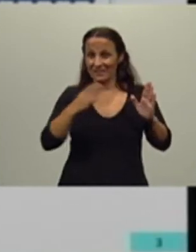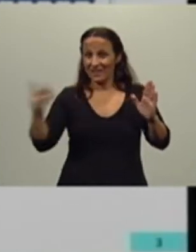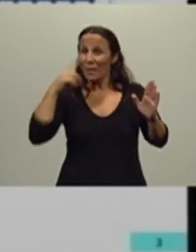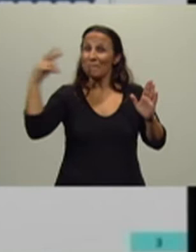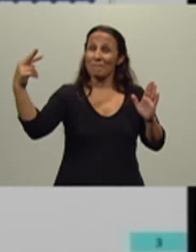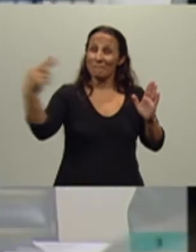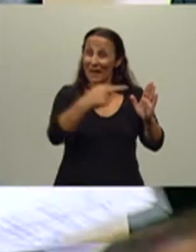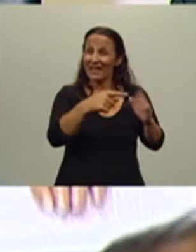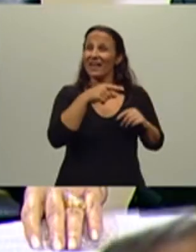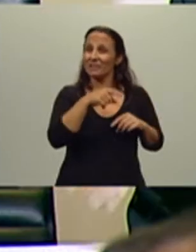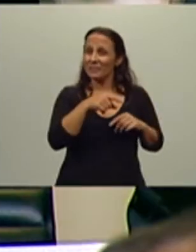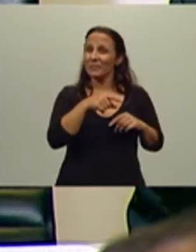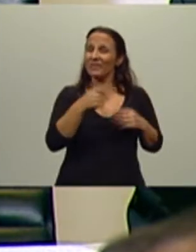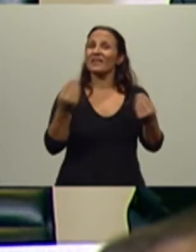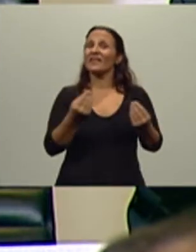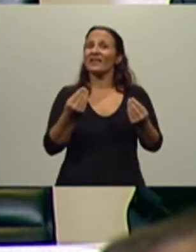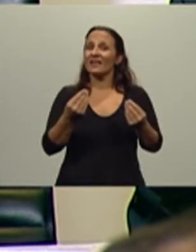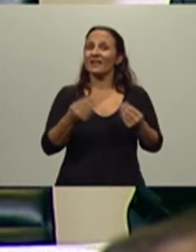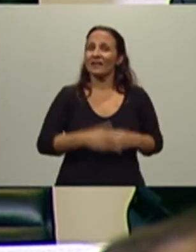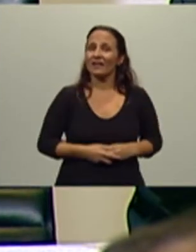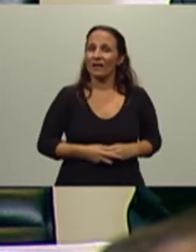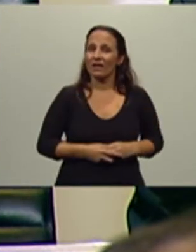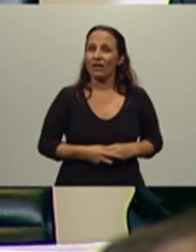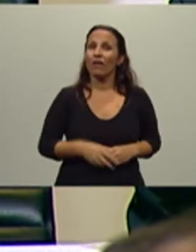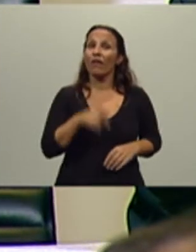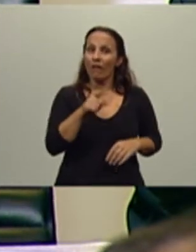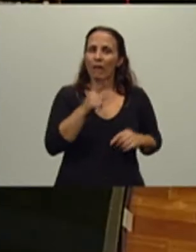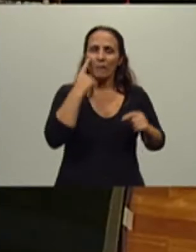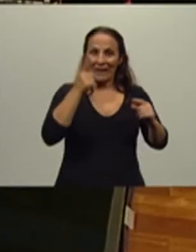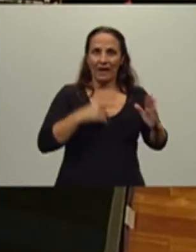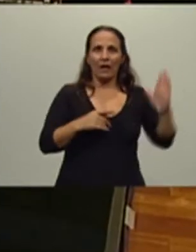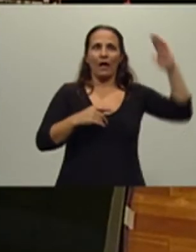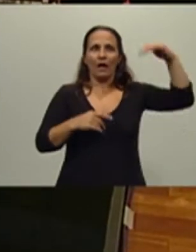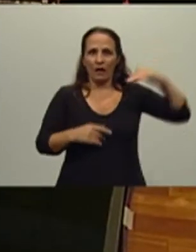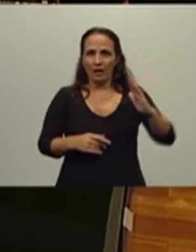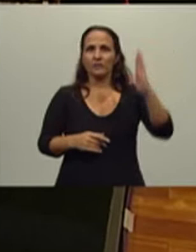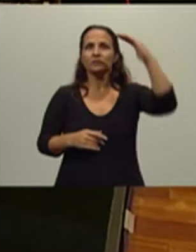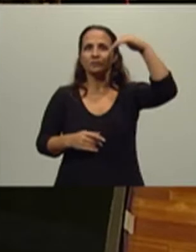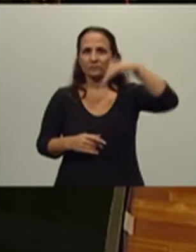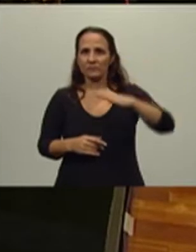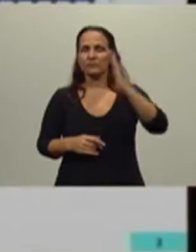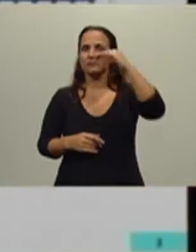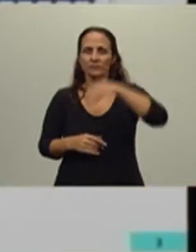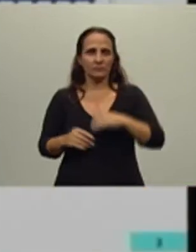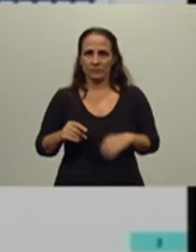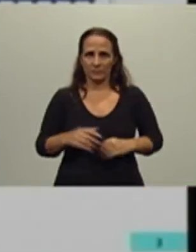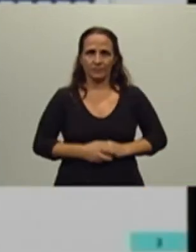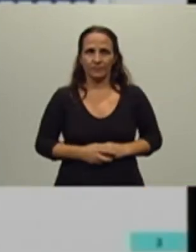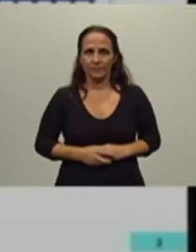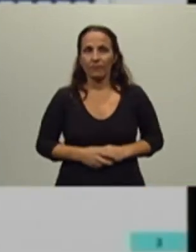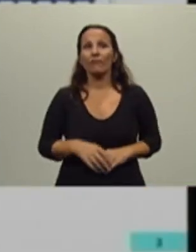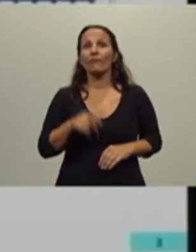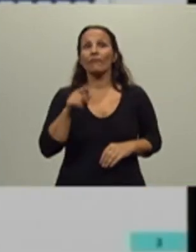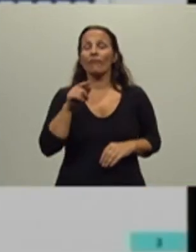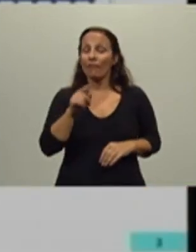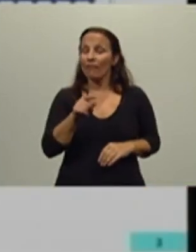lo que fue eso que sube, baja, sube, baja, sube, baja, esto es primera cuestión, para